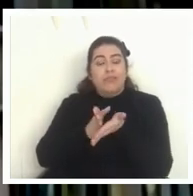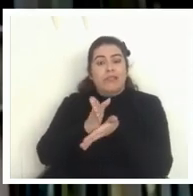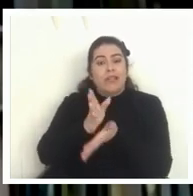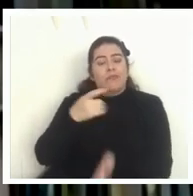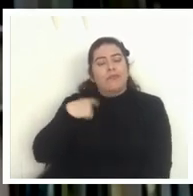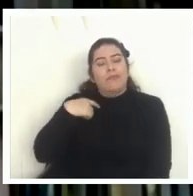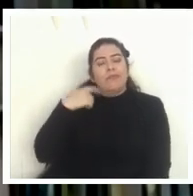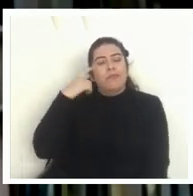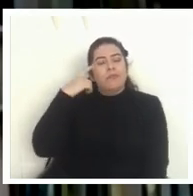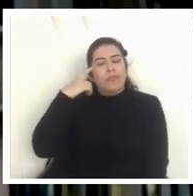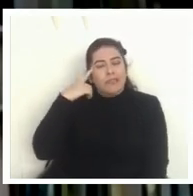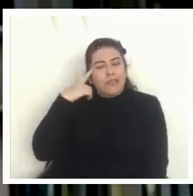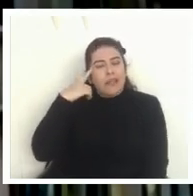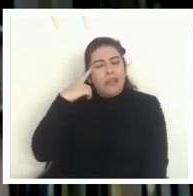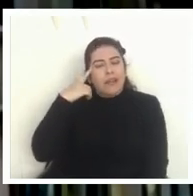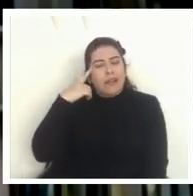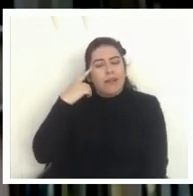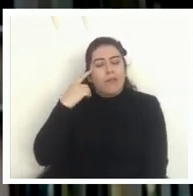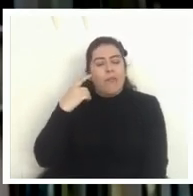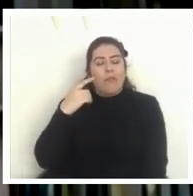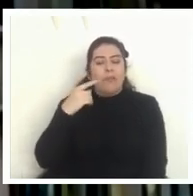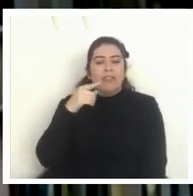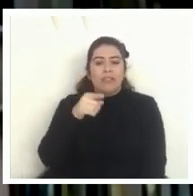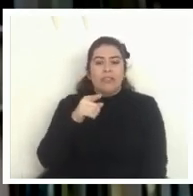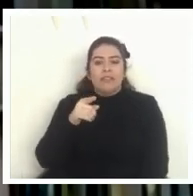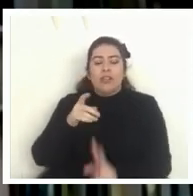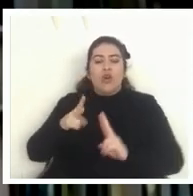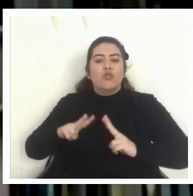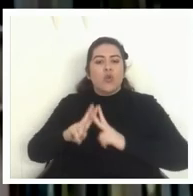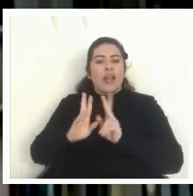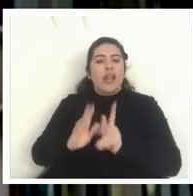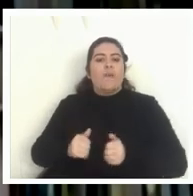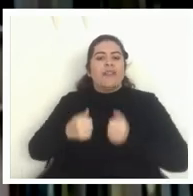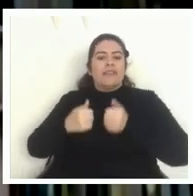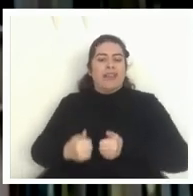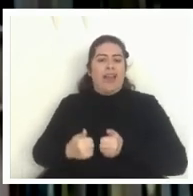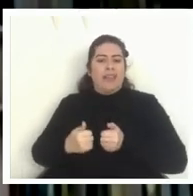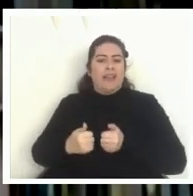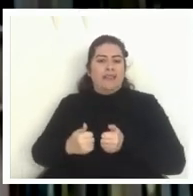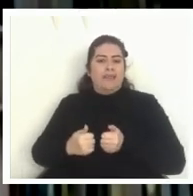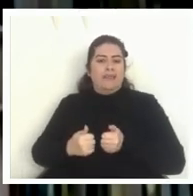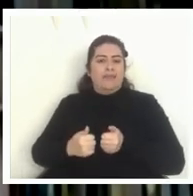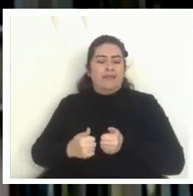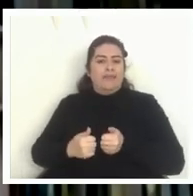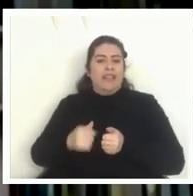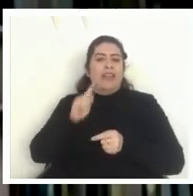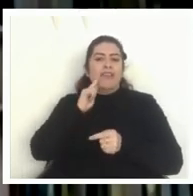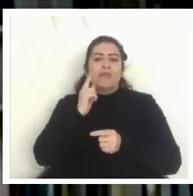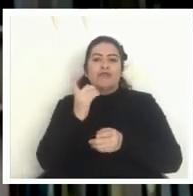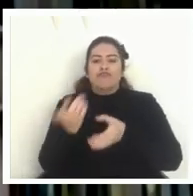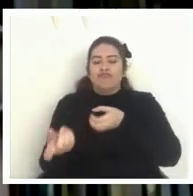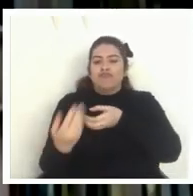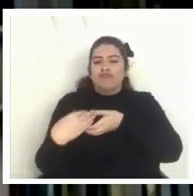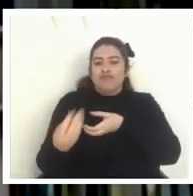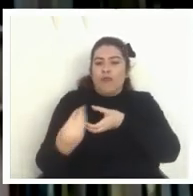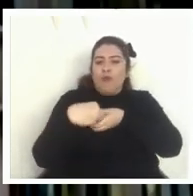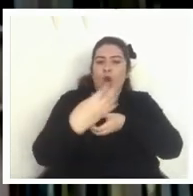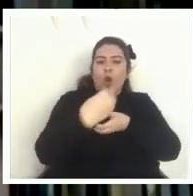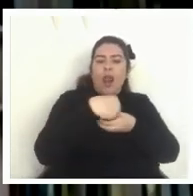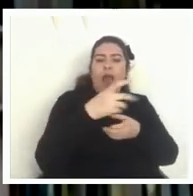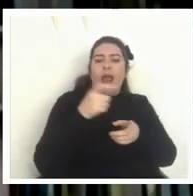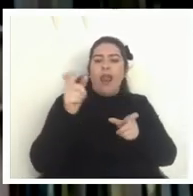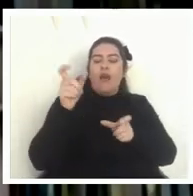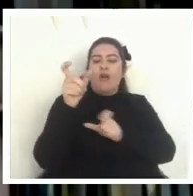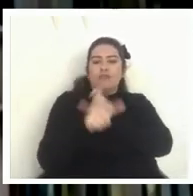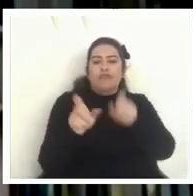respecto el construir capacidades debemos involucrar a los profesores para poder desarrollar este